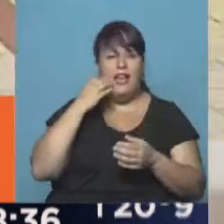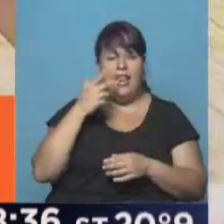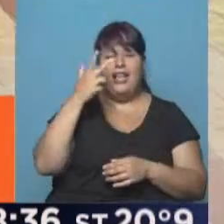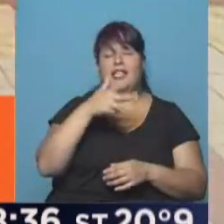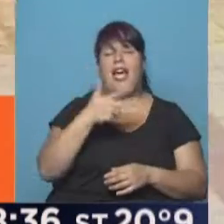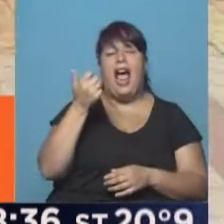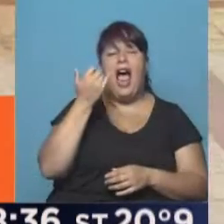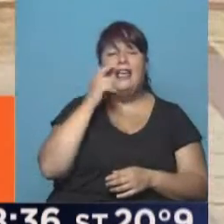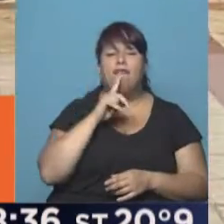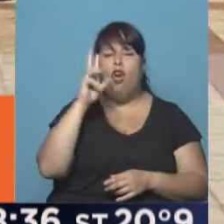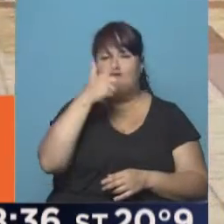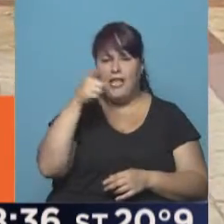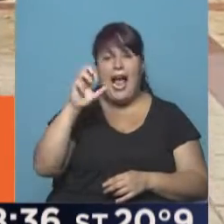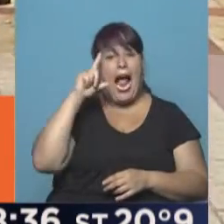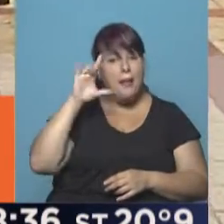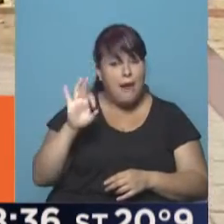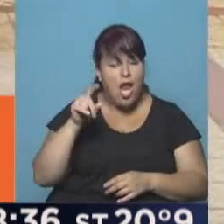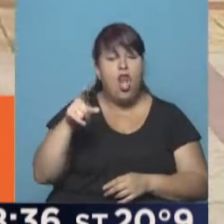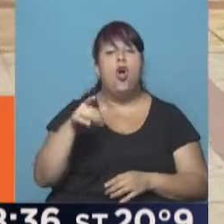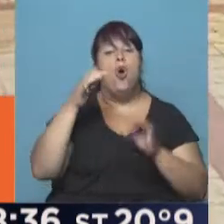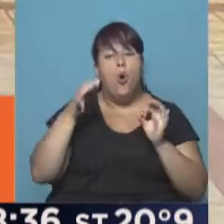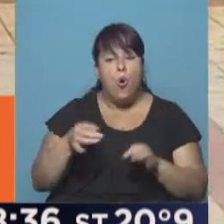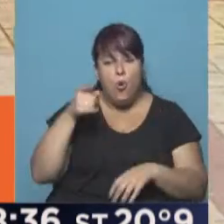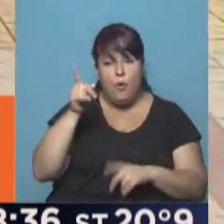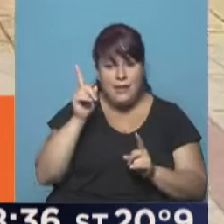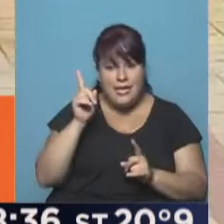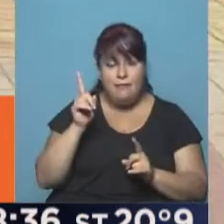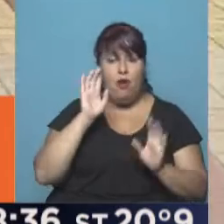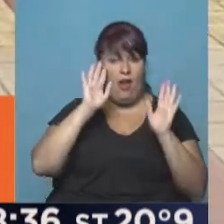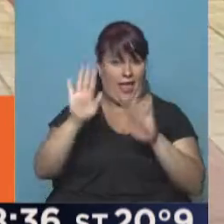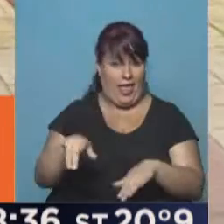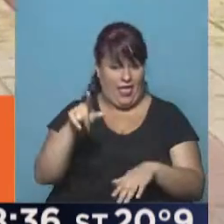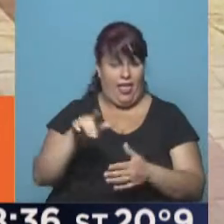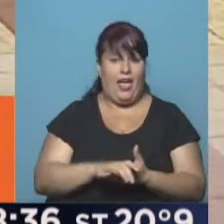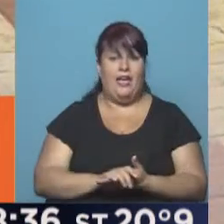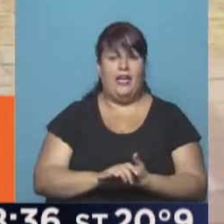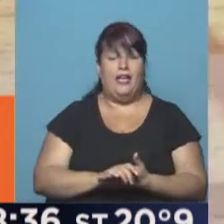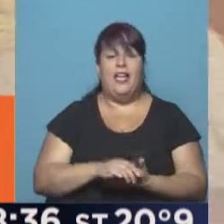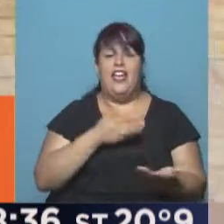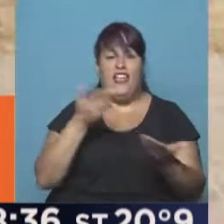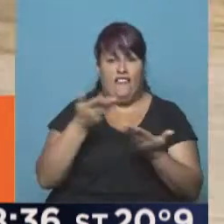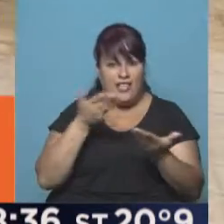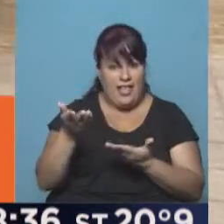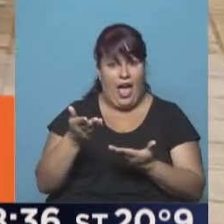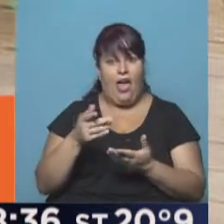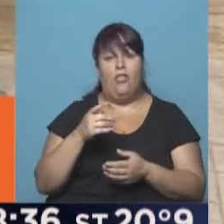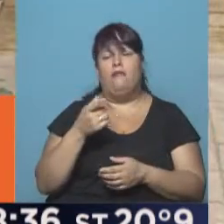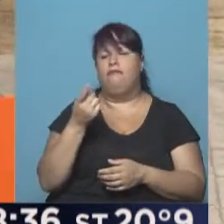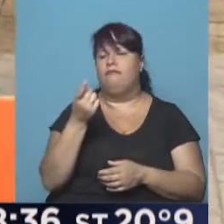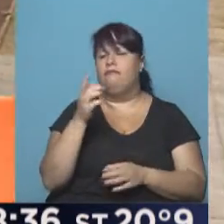Hotel de Carmelo, donde justamente se van a alojar los invitados a un costo